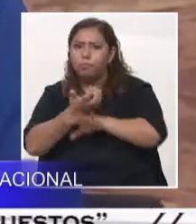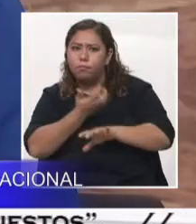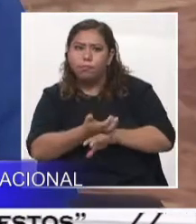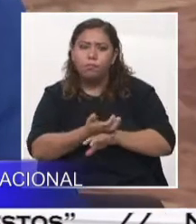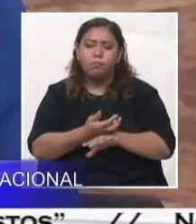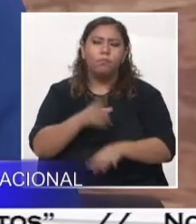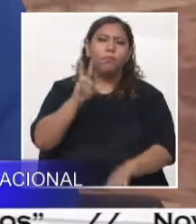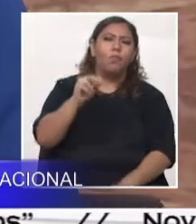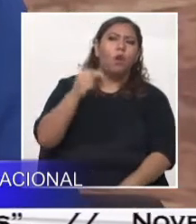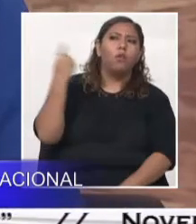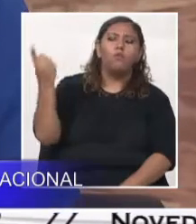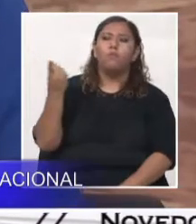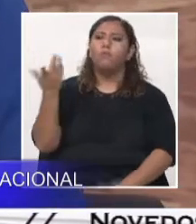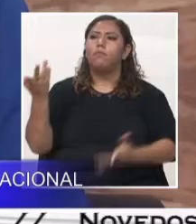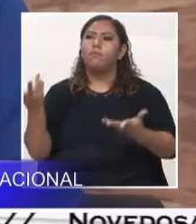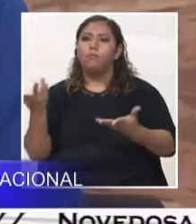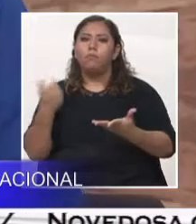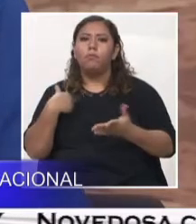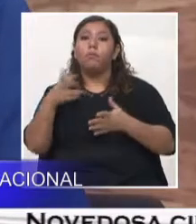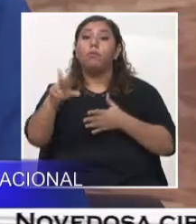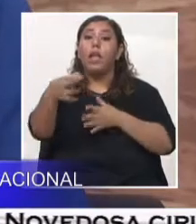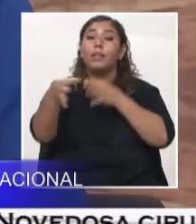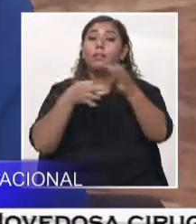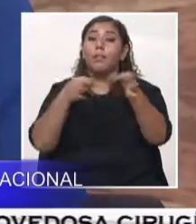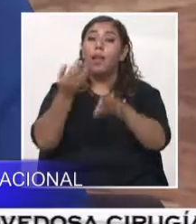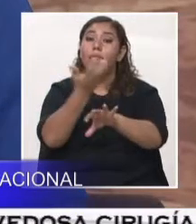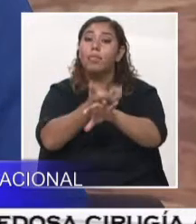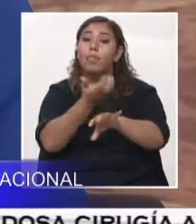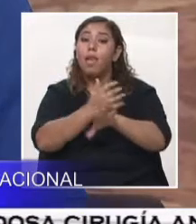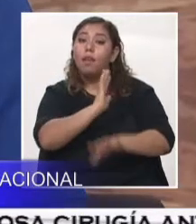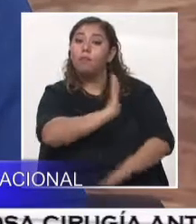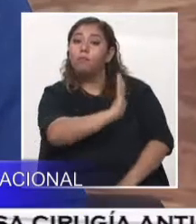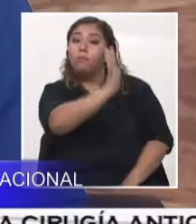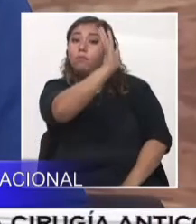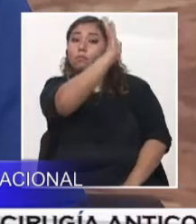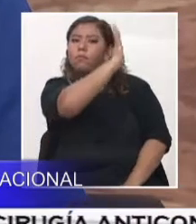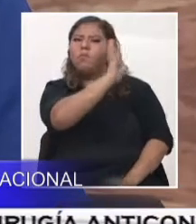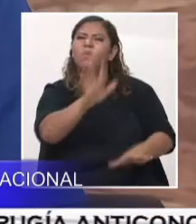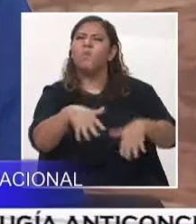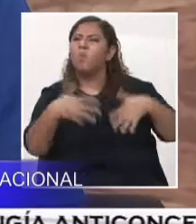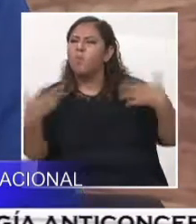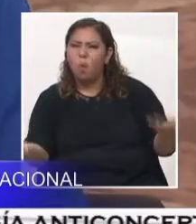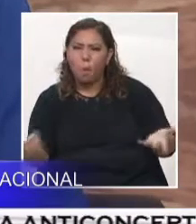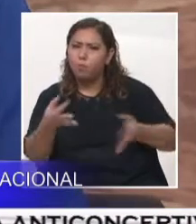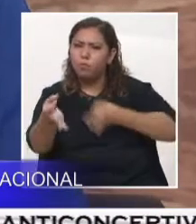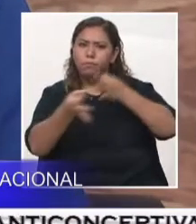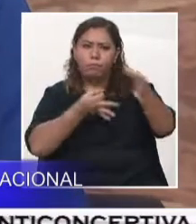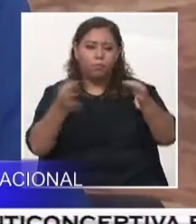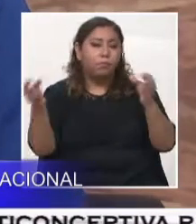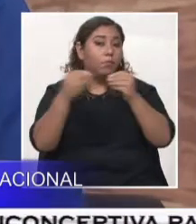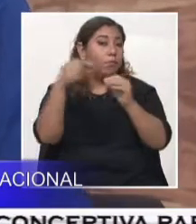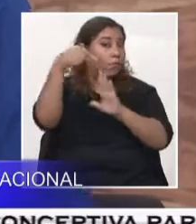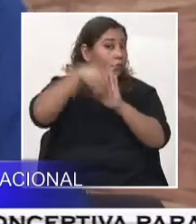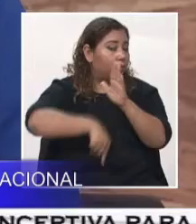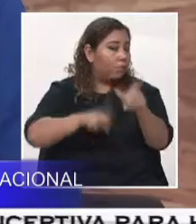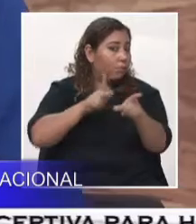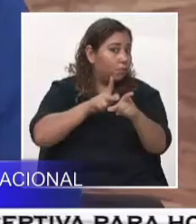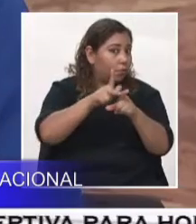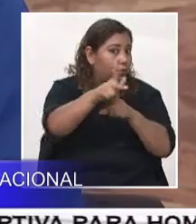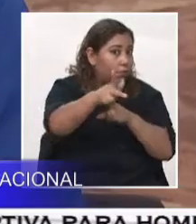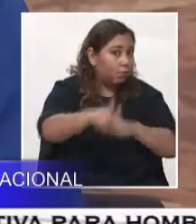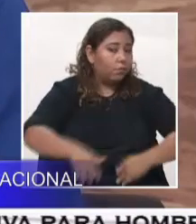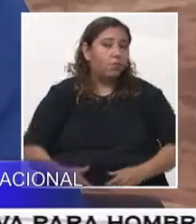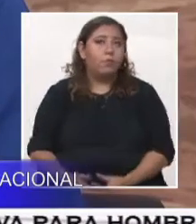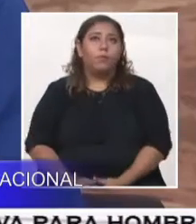de cómo es la formación de la tierra, sino que el ámbito laboral es